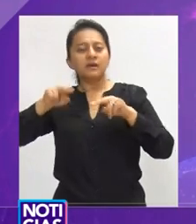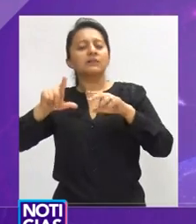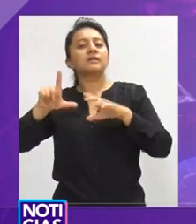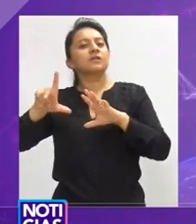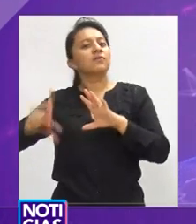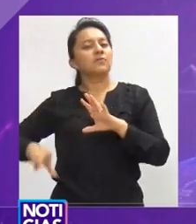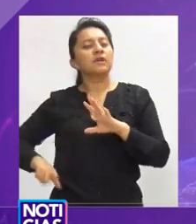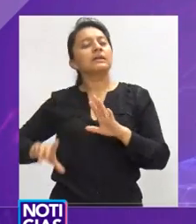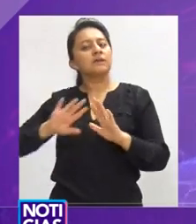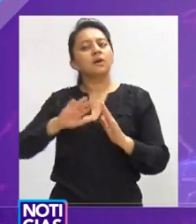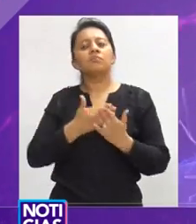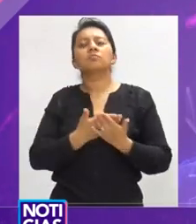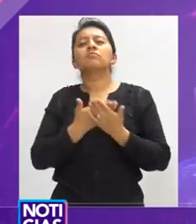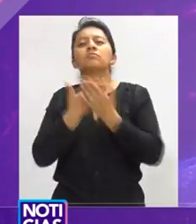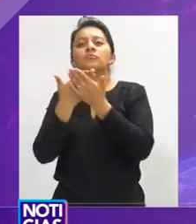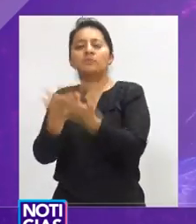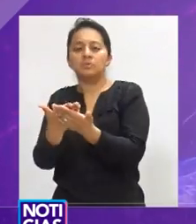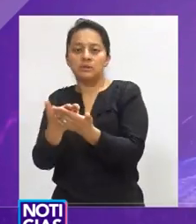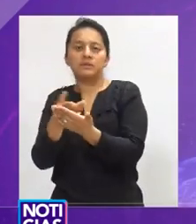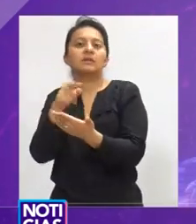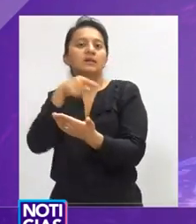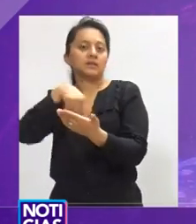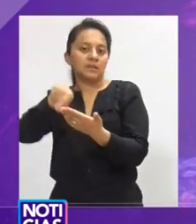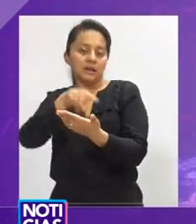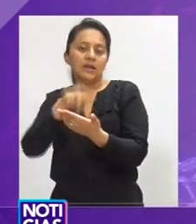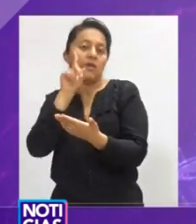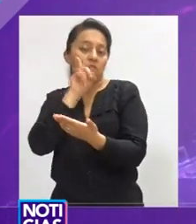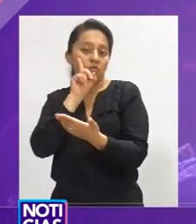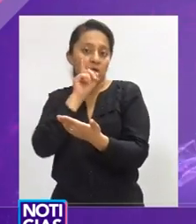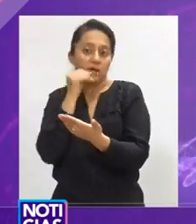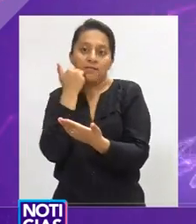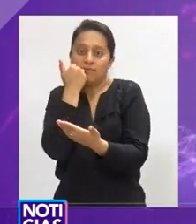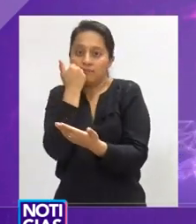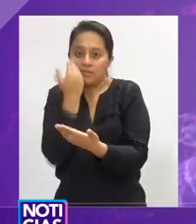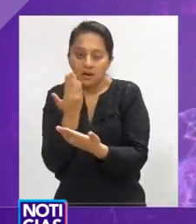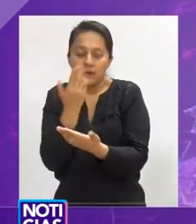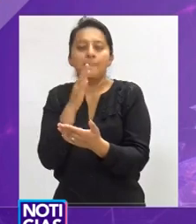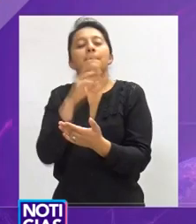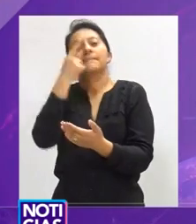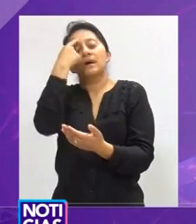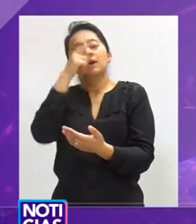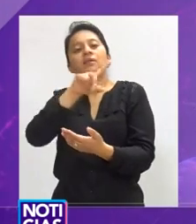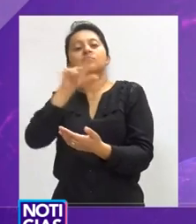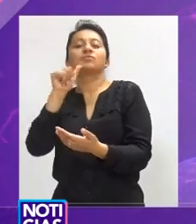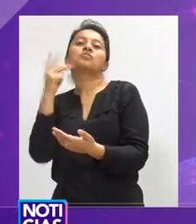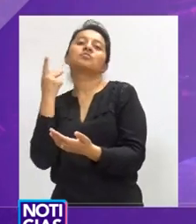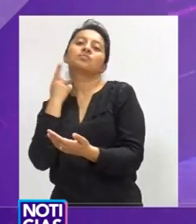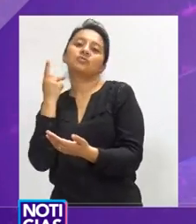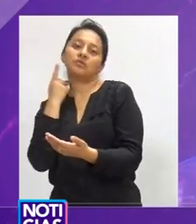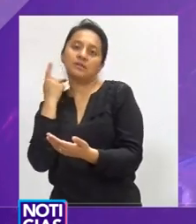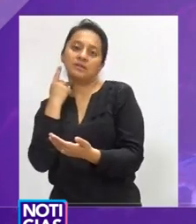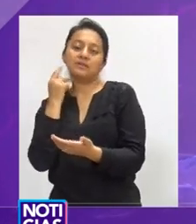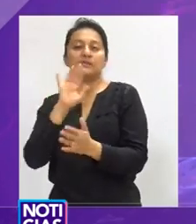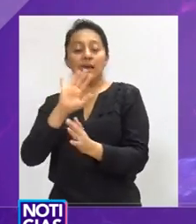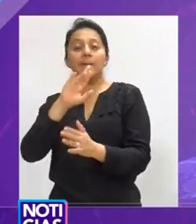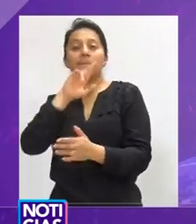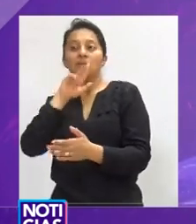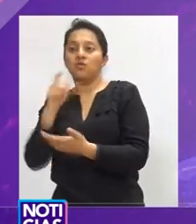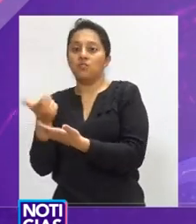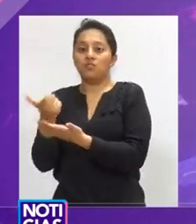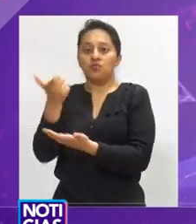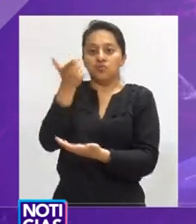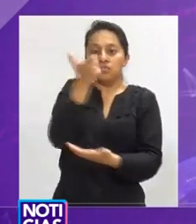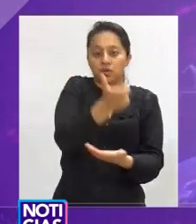hacemos para las políticas públicas, para que haya más presupuestos, para